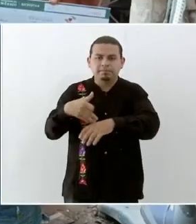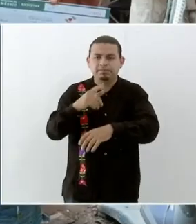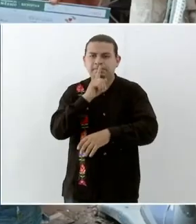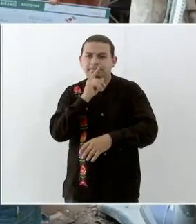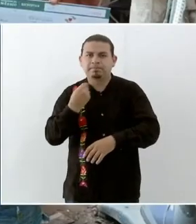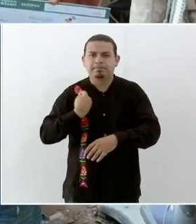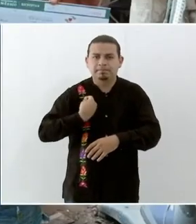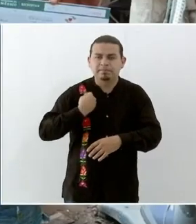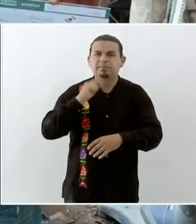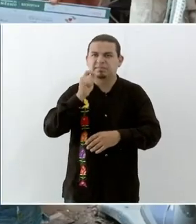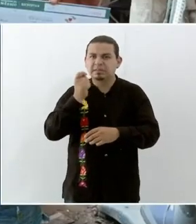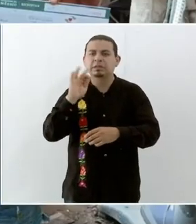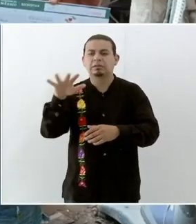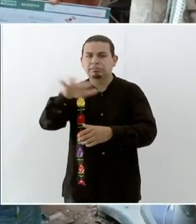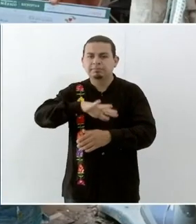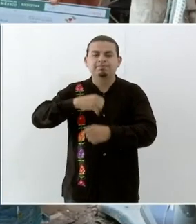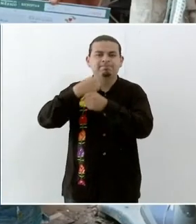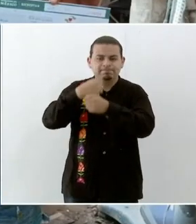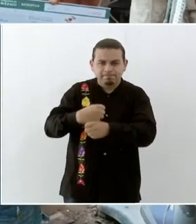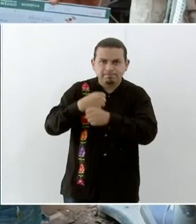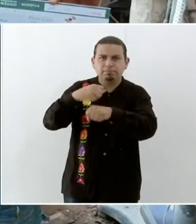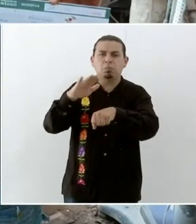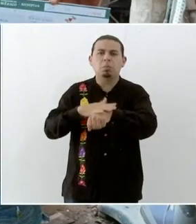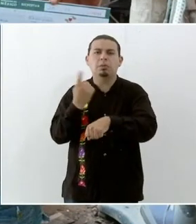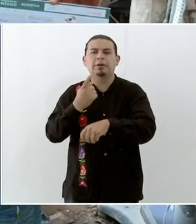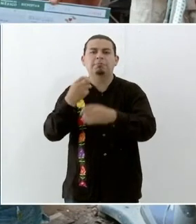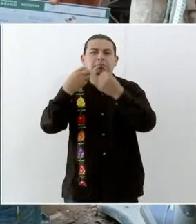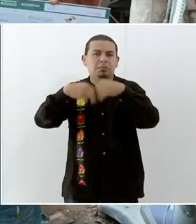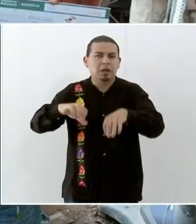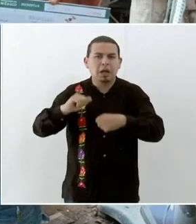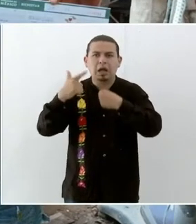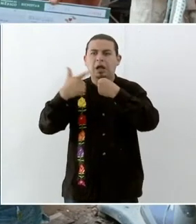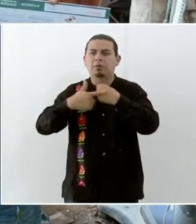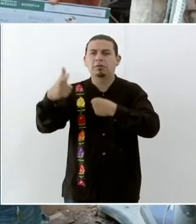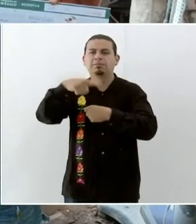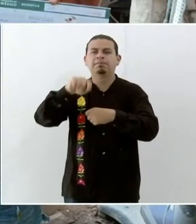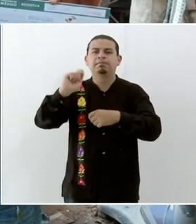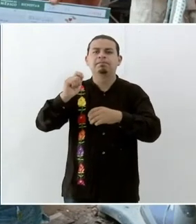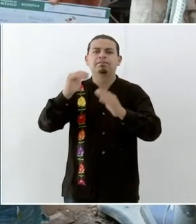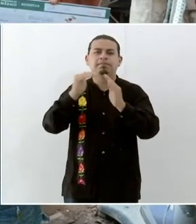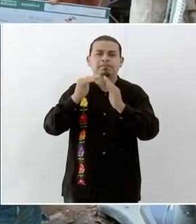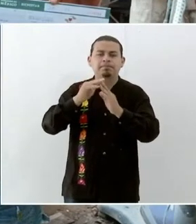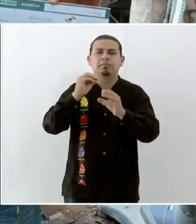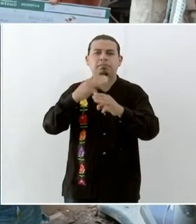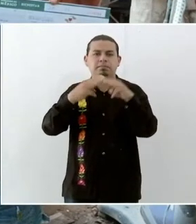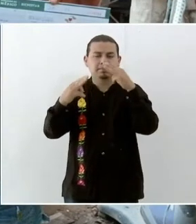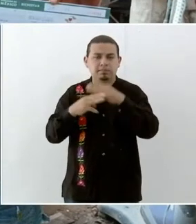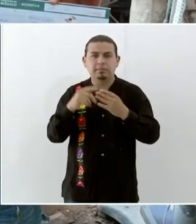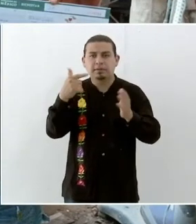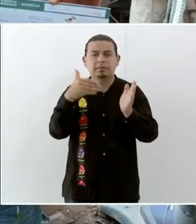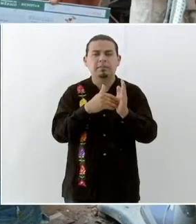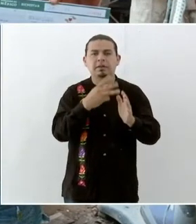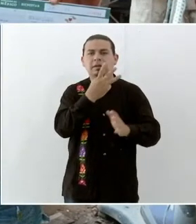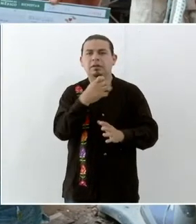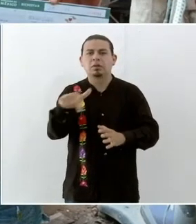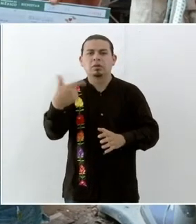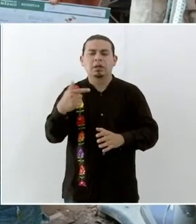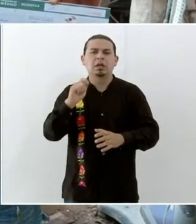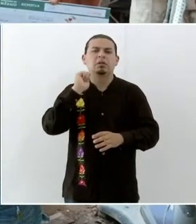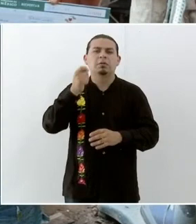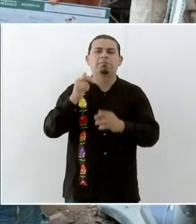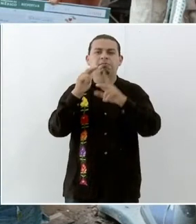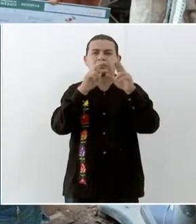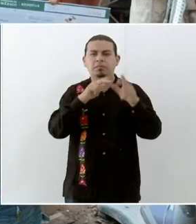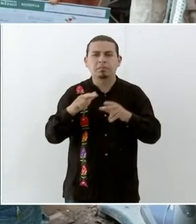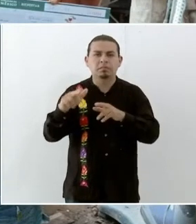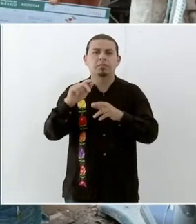tuvieron una afectación en materia de ganadería, 7 mil 612 tuvieron afectación